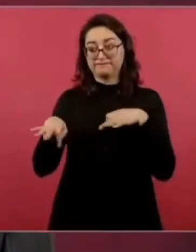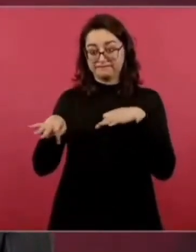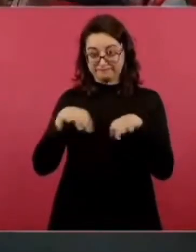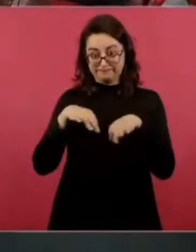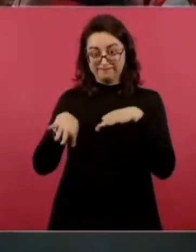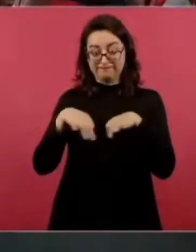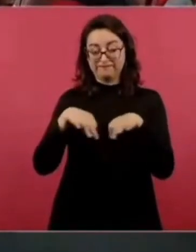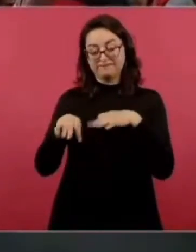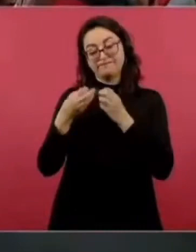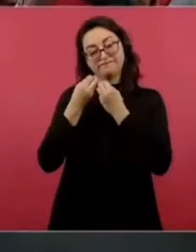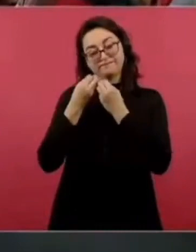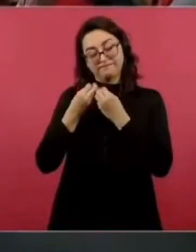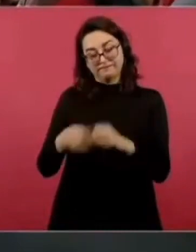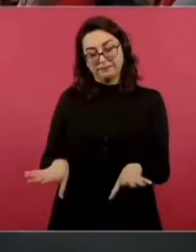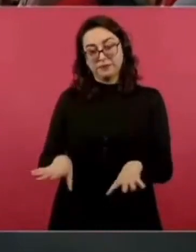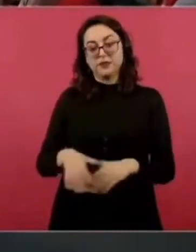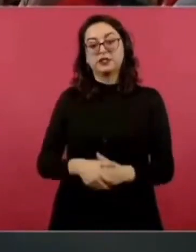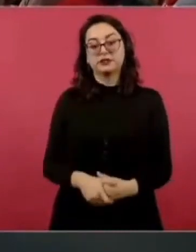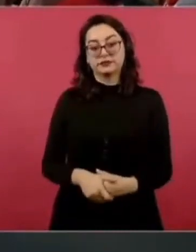trabajadores.